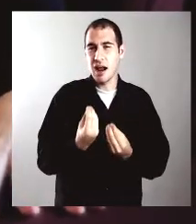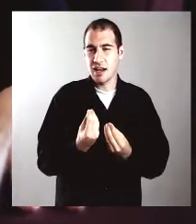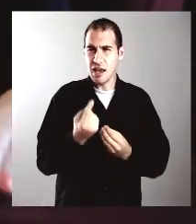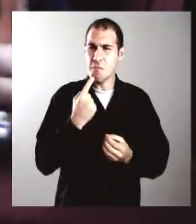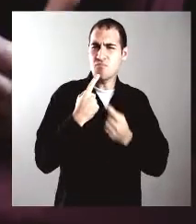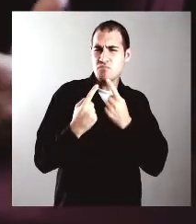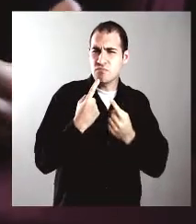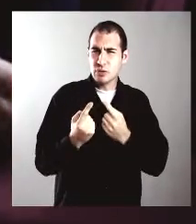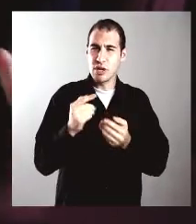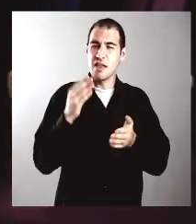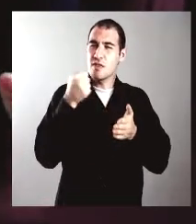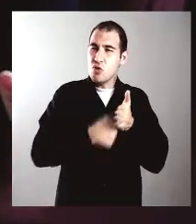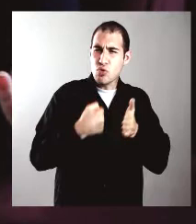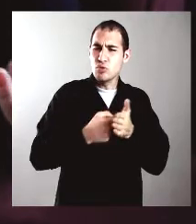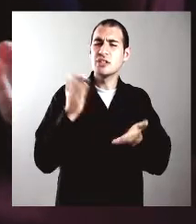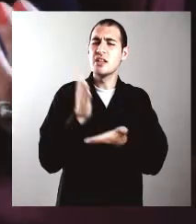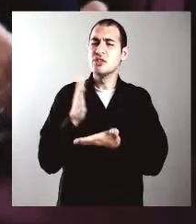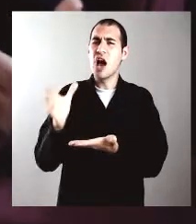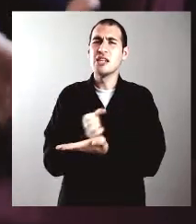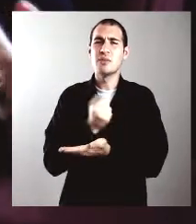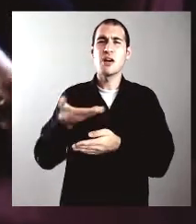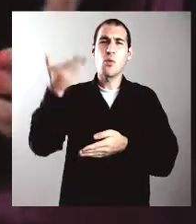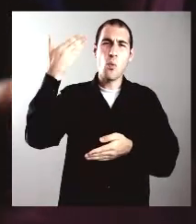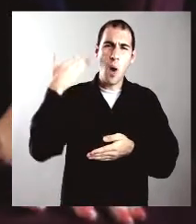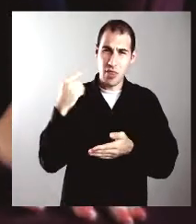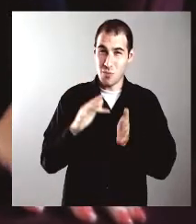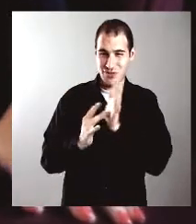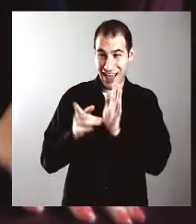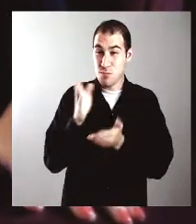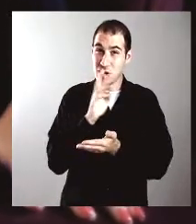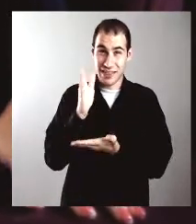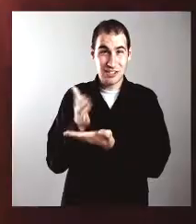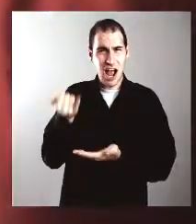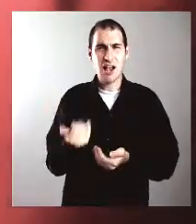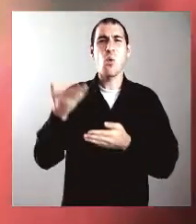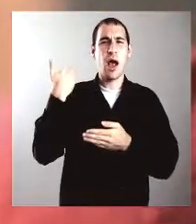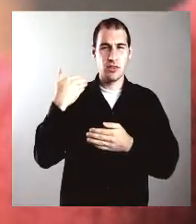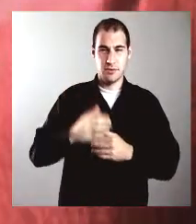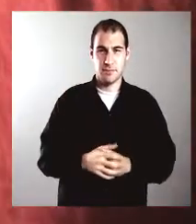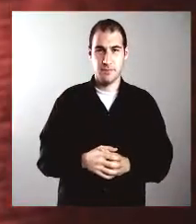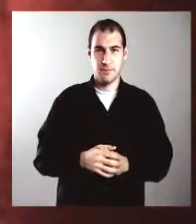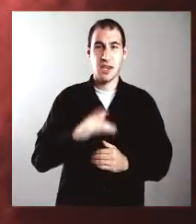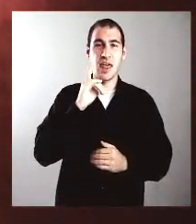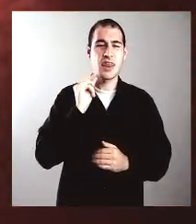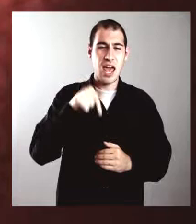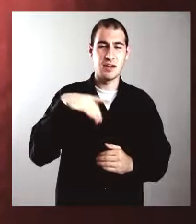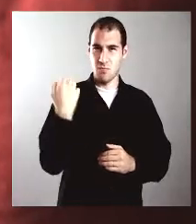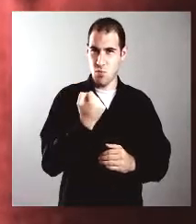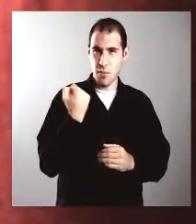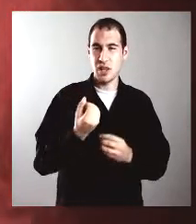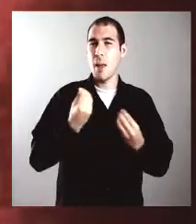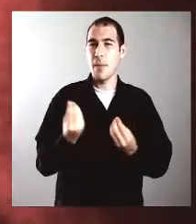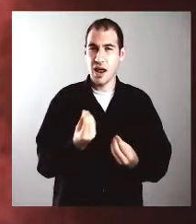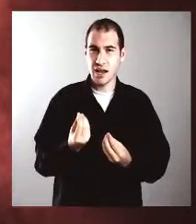y preguntarse también cuándo comenzó esta lucha por el reconocimiento de la mujer. Creo que es un día que es muy importante